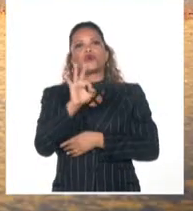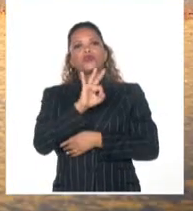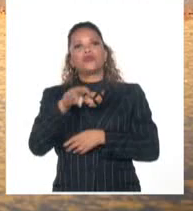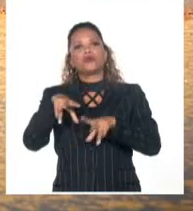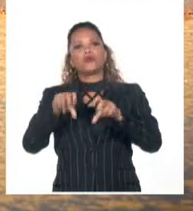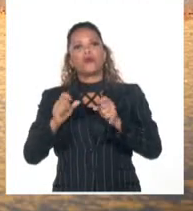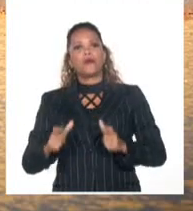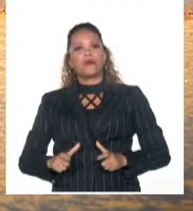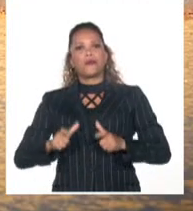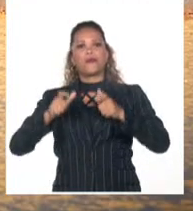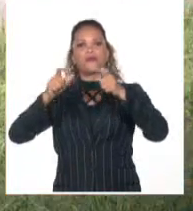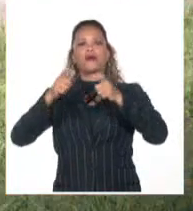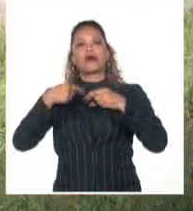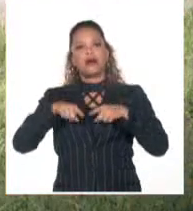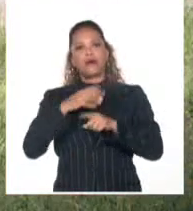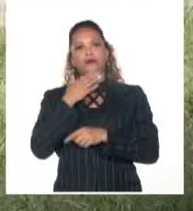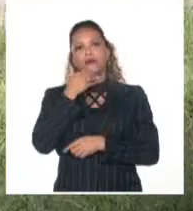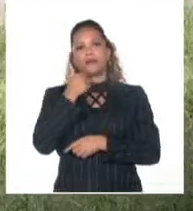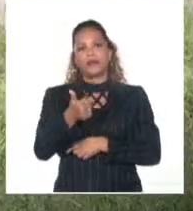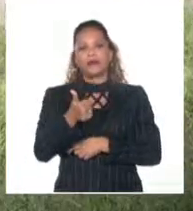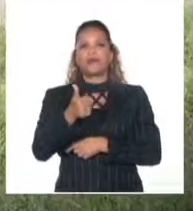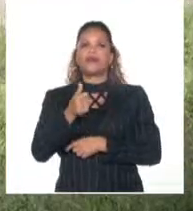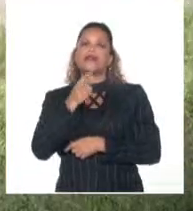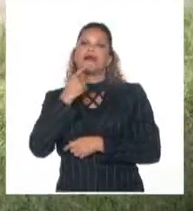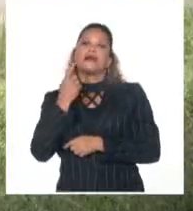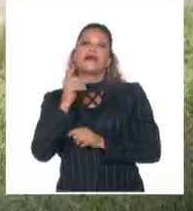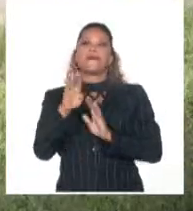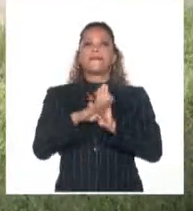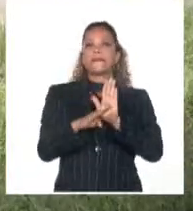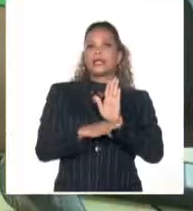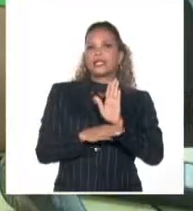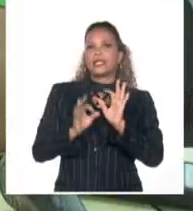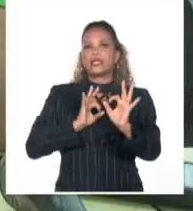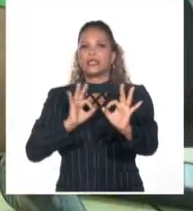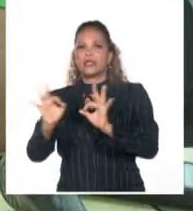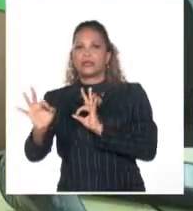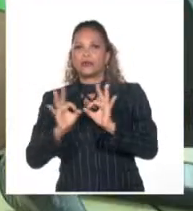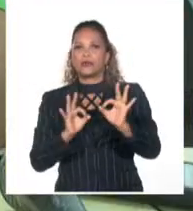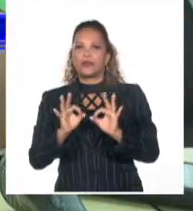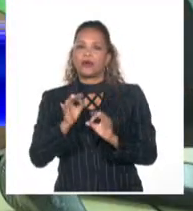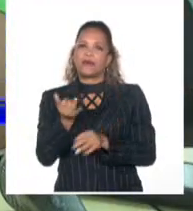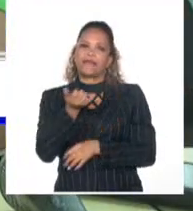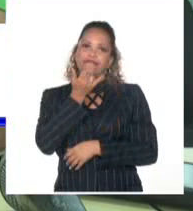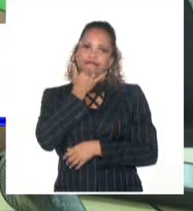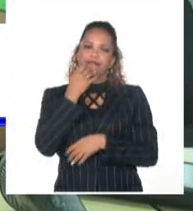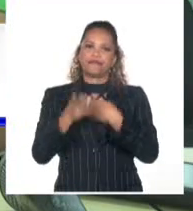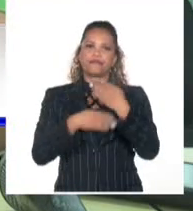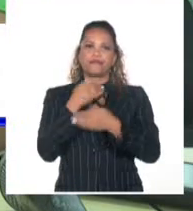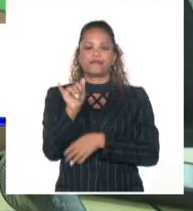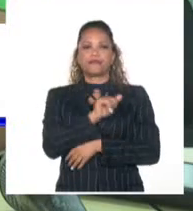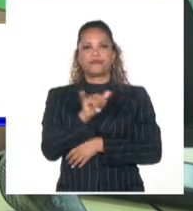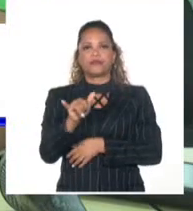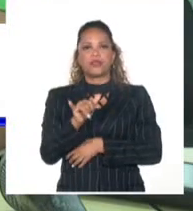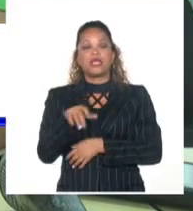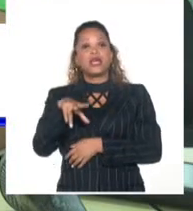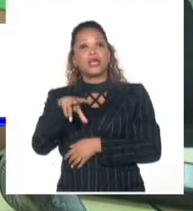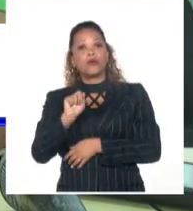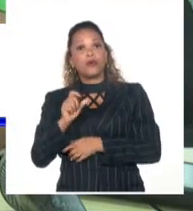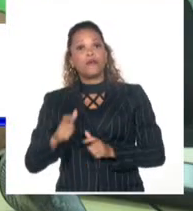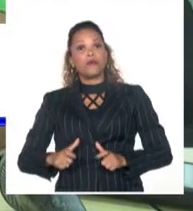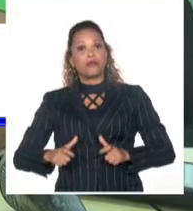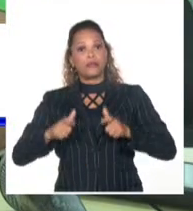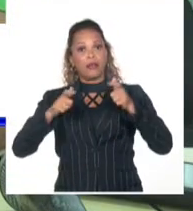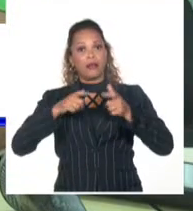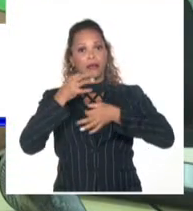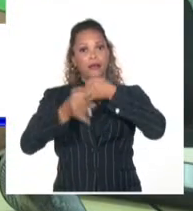adoptar mayores y mejores medidas para evitar otros hechos similares. El cubeto del tanque contendrá un